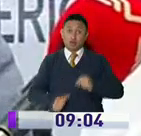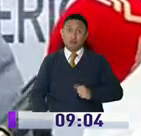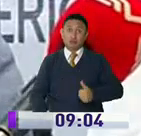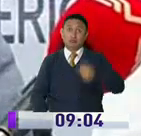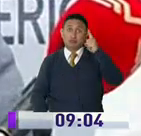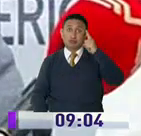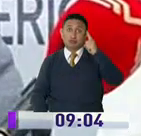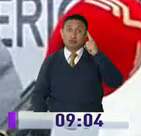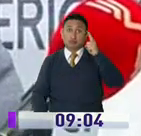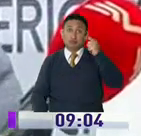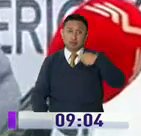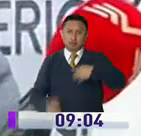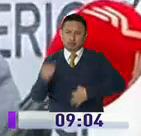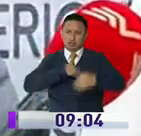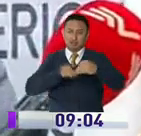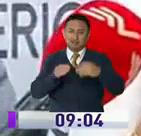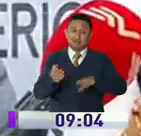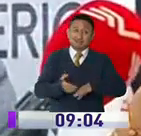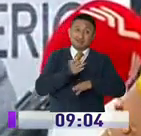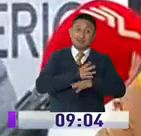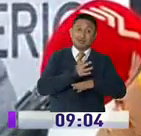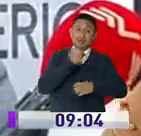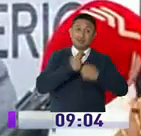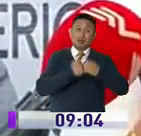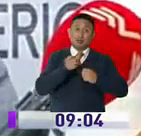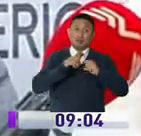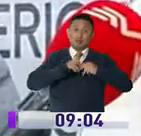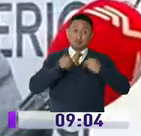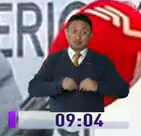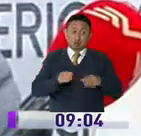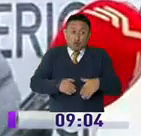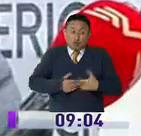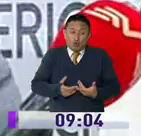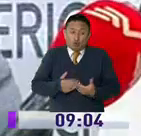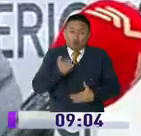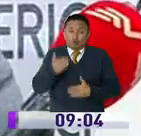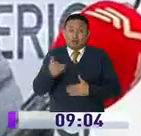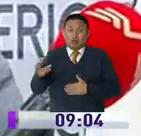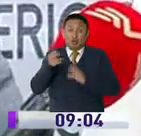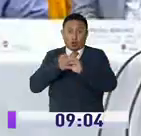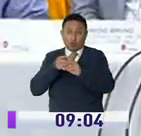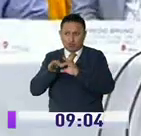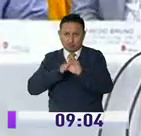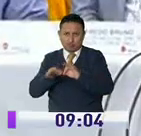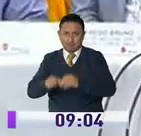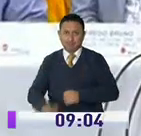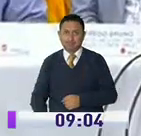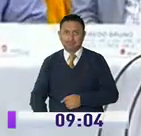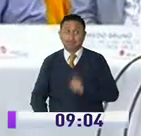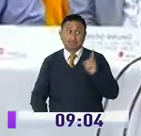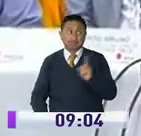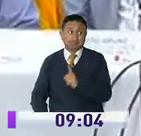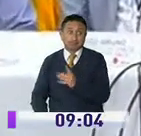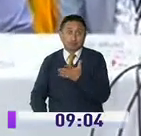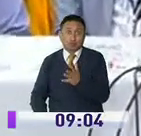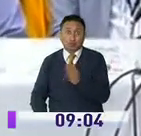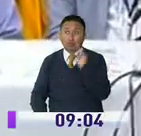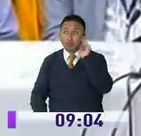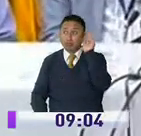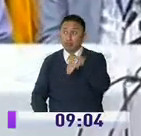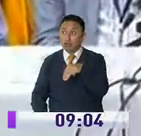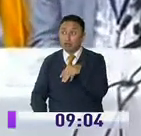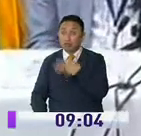Andra Muño, para que aclare cómo manejó la crisis sanitaria y también lo que expuso en su renuncia. Pero ella no apareció ni envió